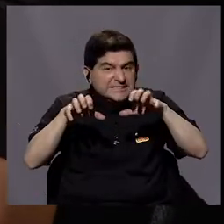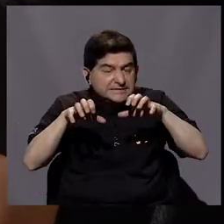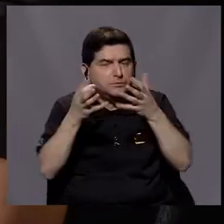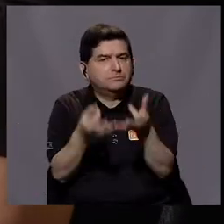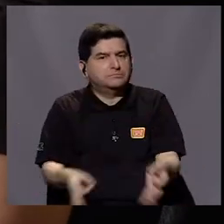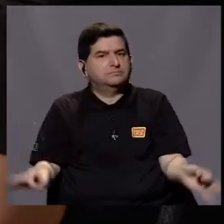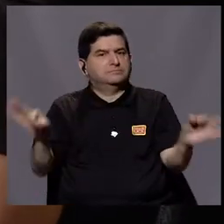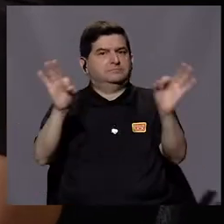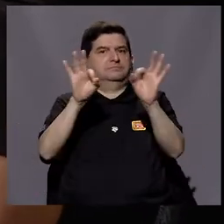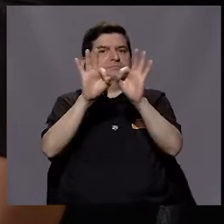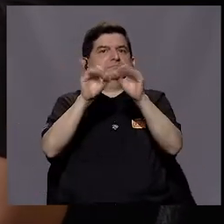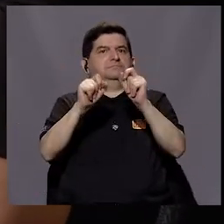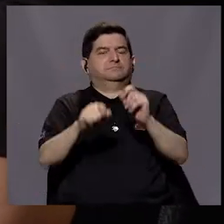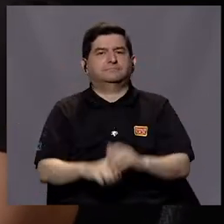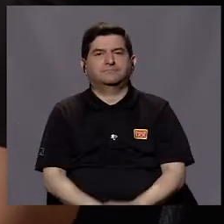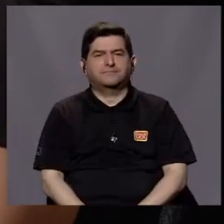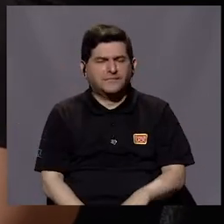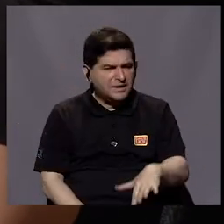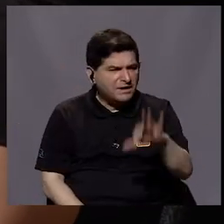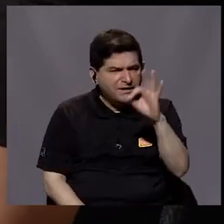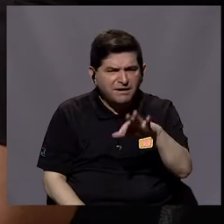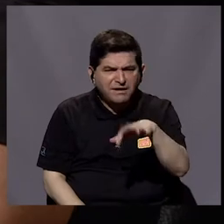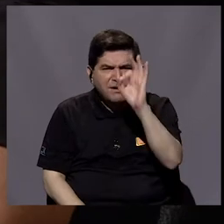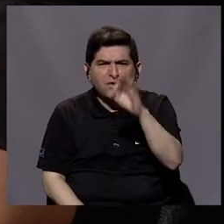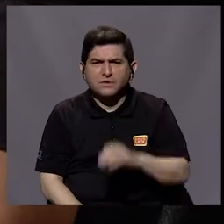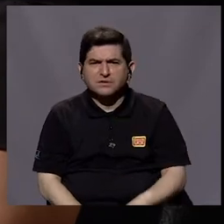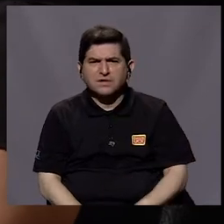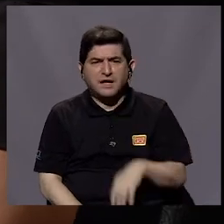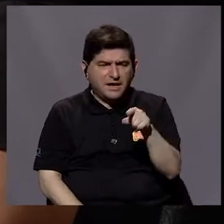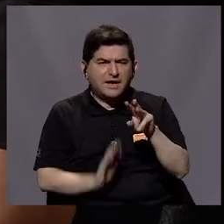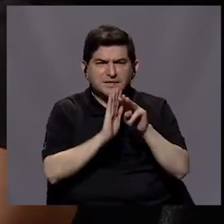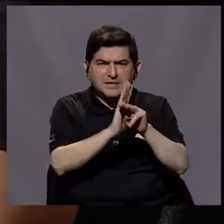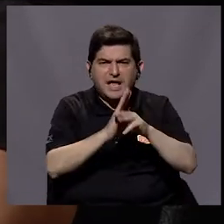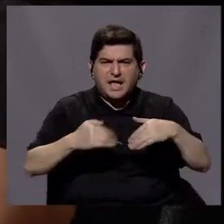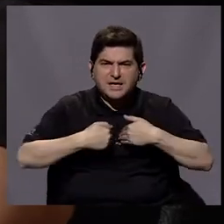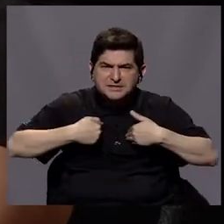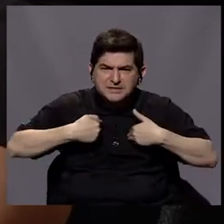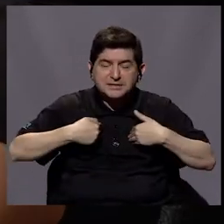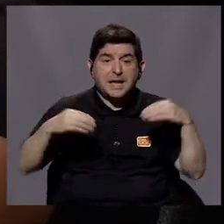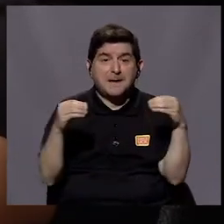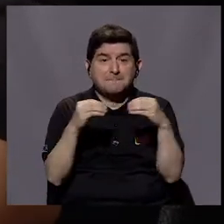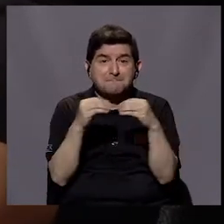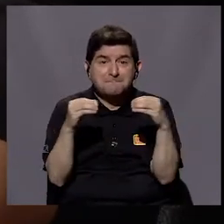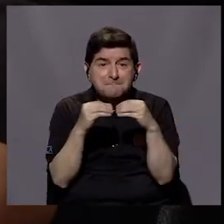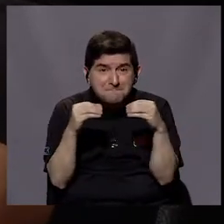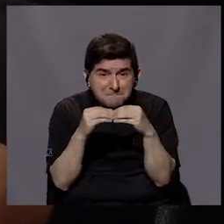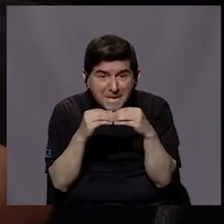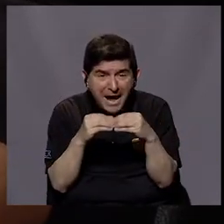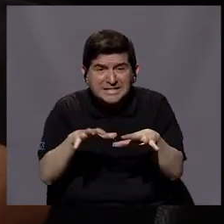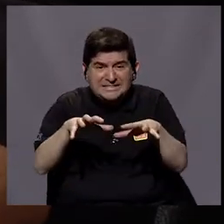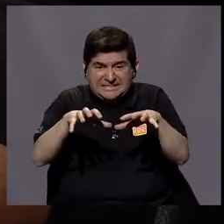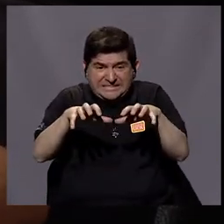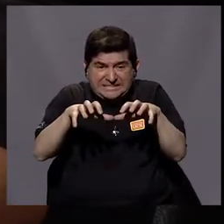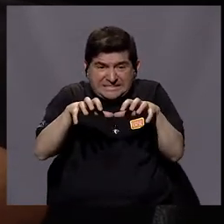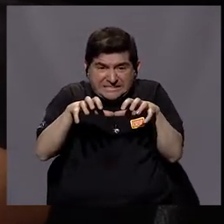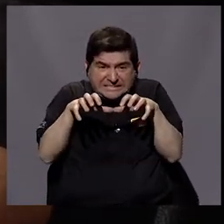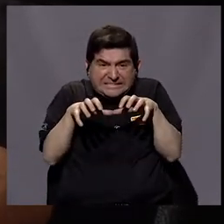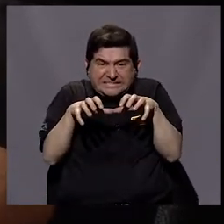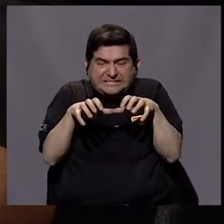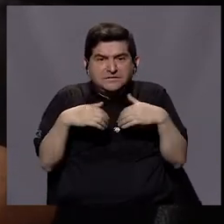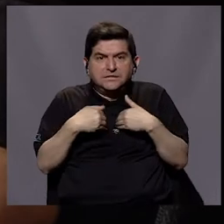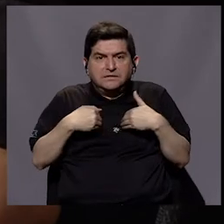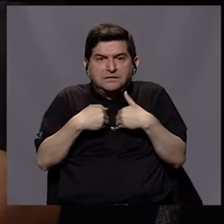estrés es muy importante. O sea, lo que hemos encontrado en nuestros modelos animales es que entre más sometemos a estrés